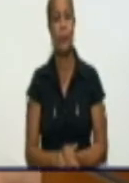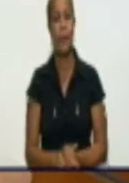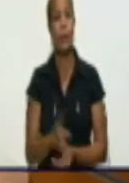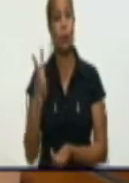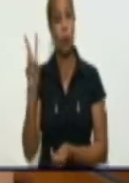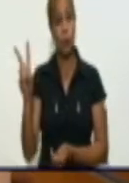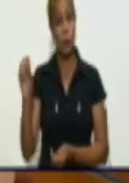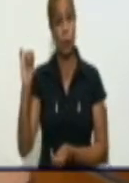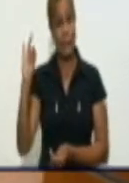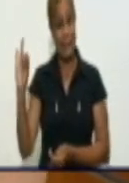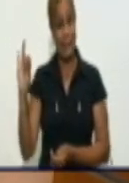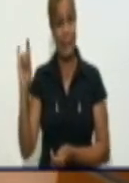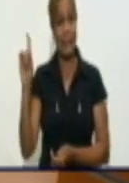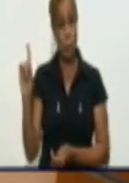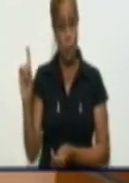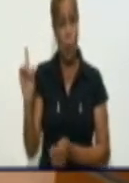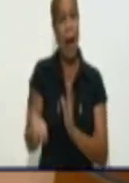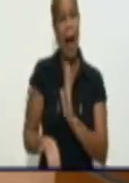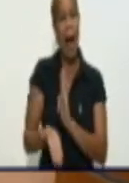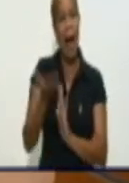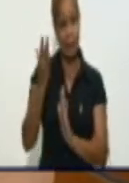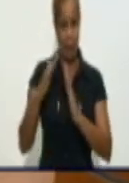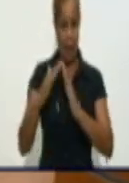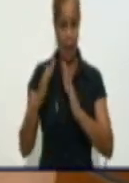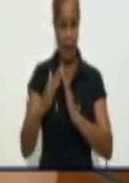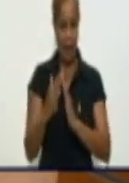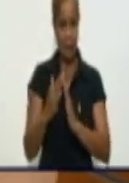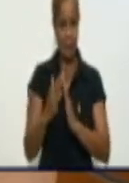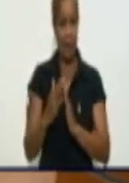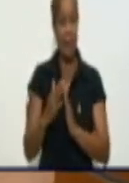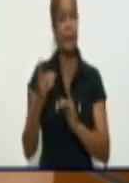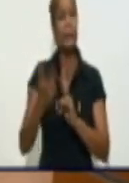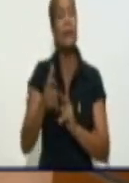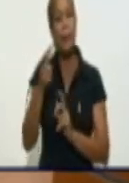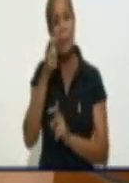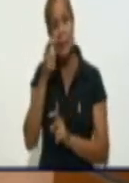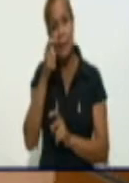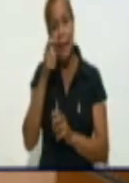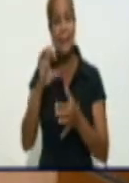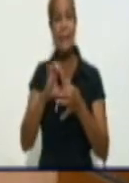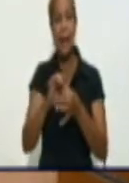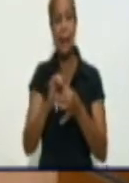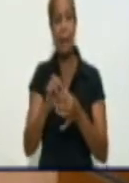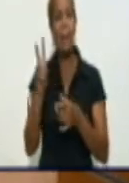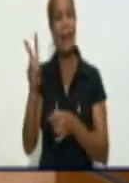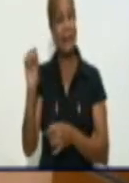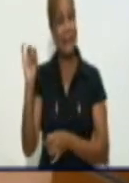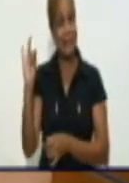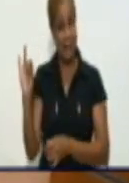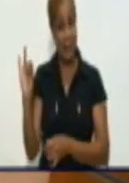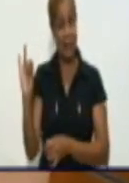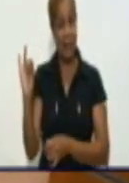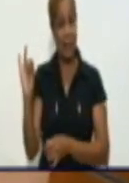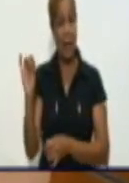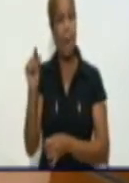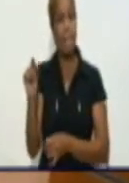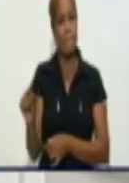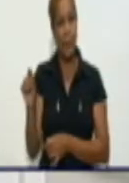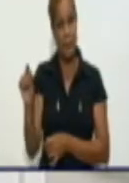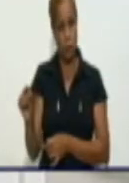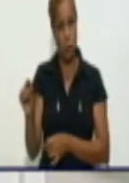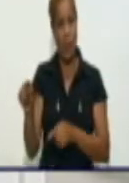271 altas en las últimas 24 horas. Tenemos en vigilancia intensiva 27 pacientes en la